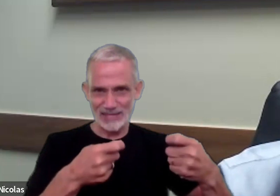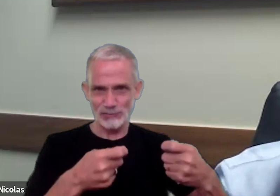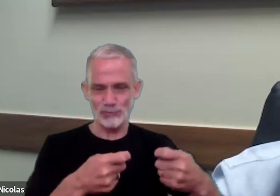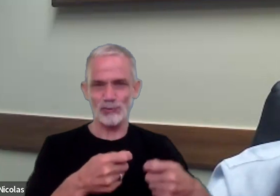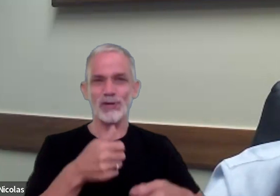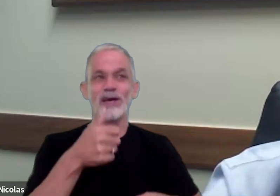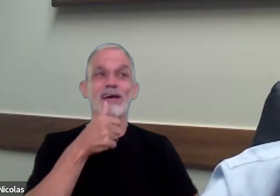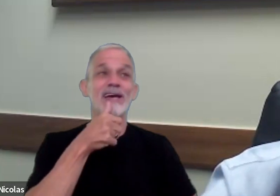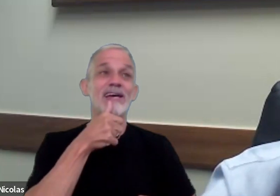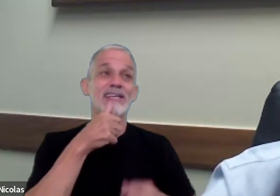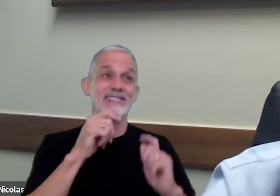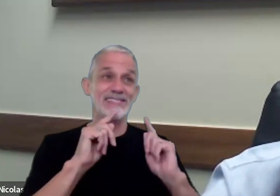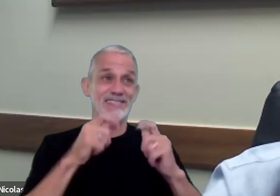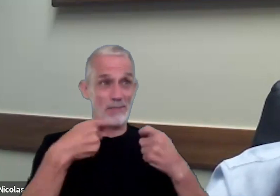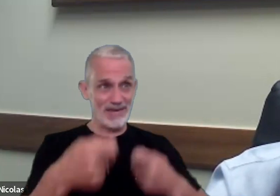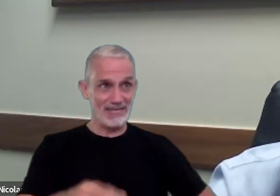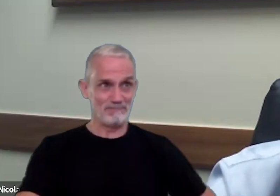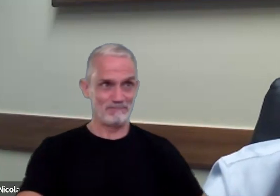ítems extraordinarios